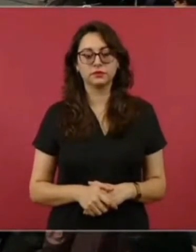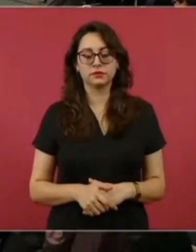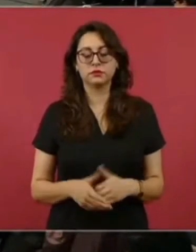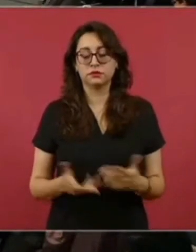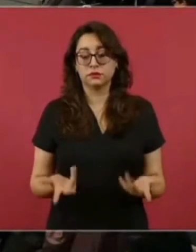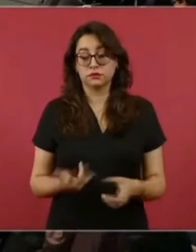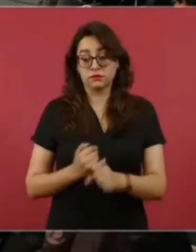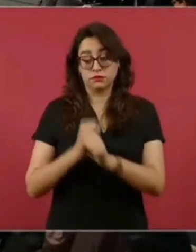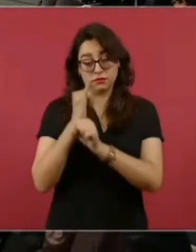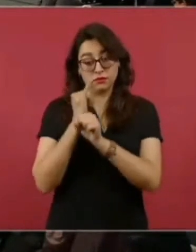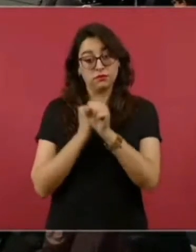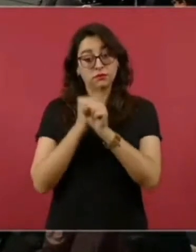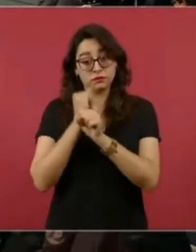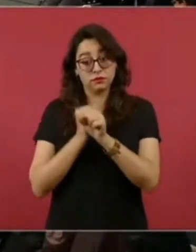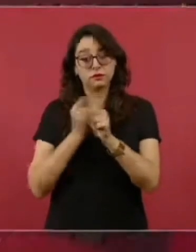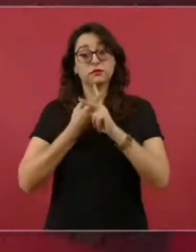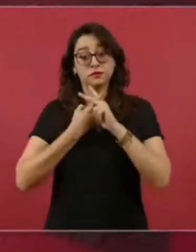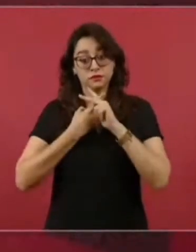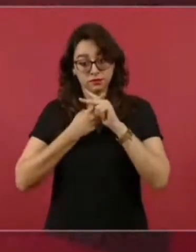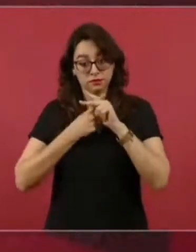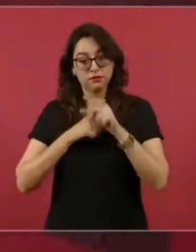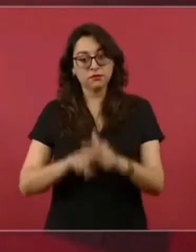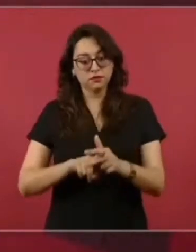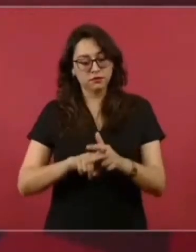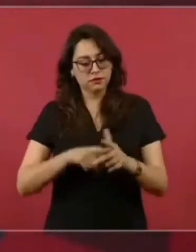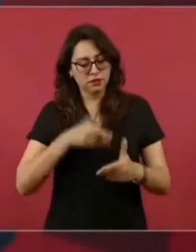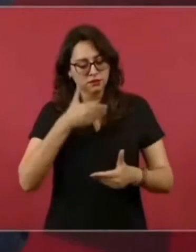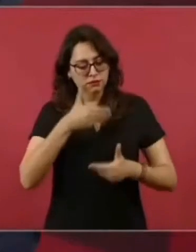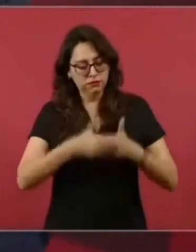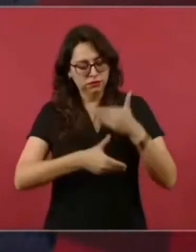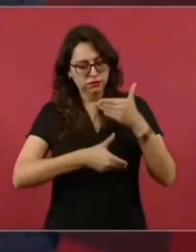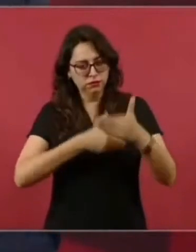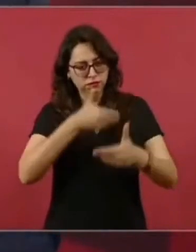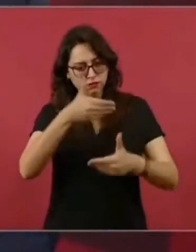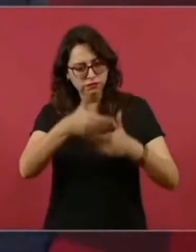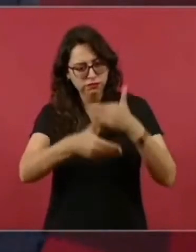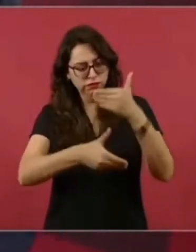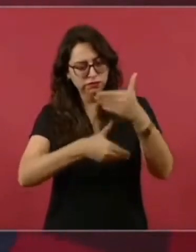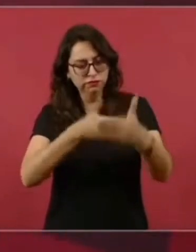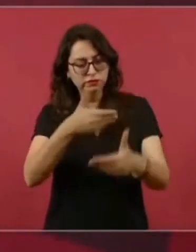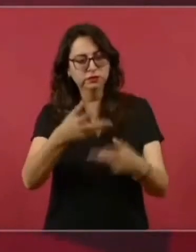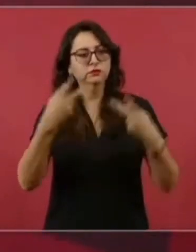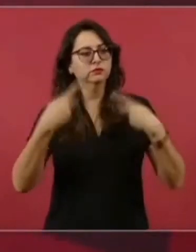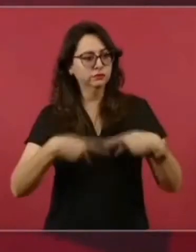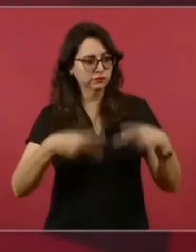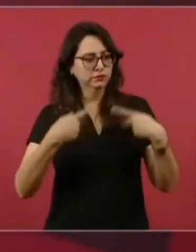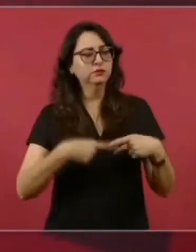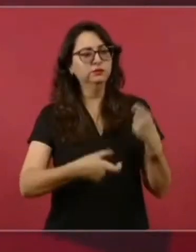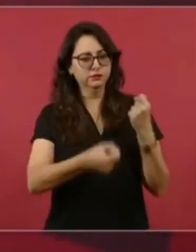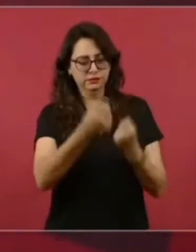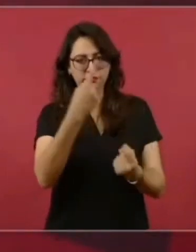y ya hay detenidos,